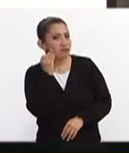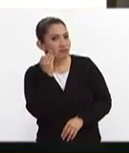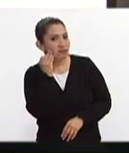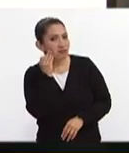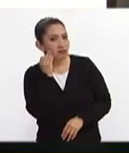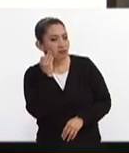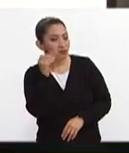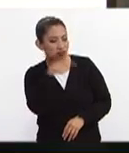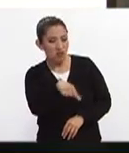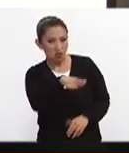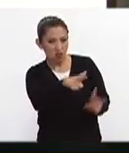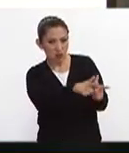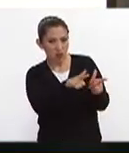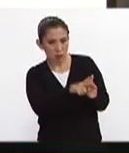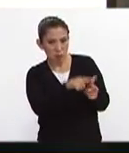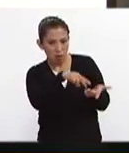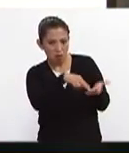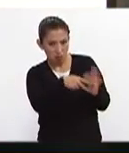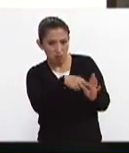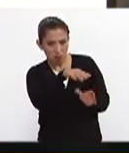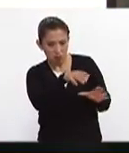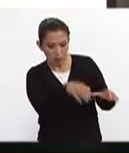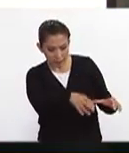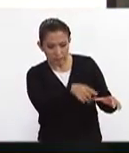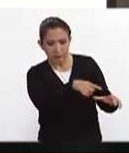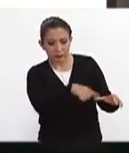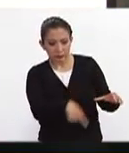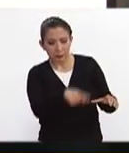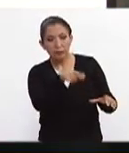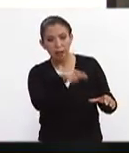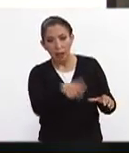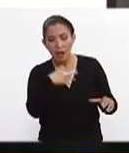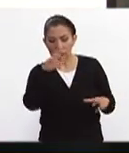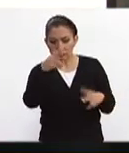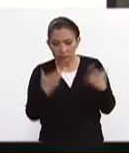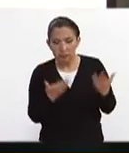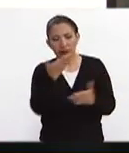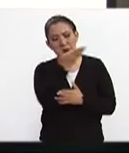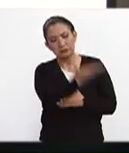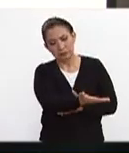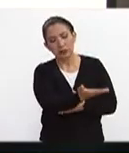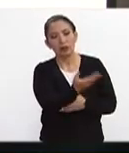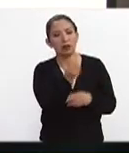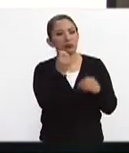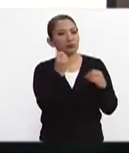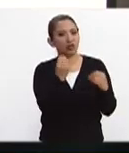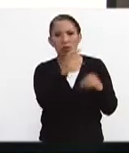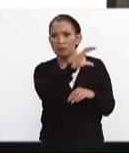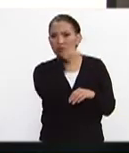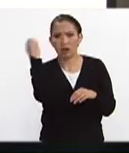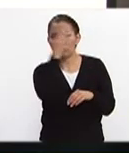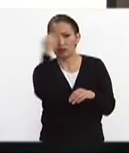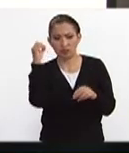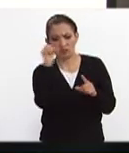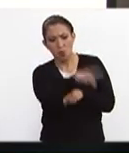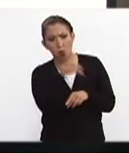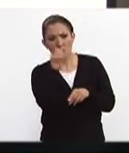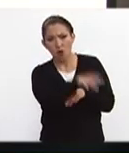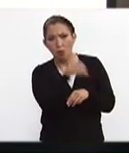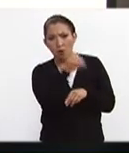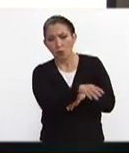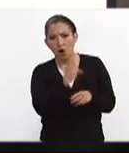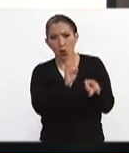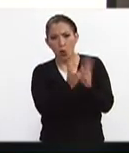entre el grupo de arquitectura se han recibido solicitudes muchas fotos nos han enviado por